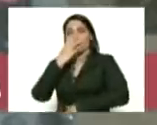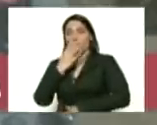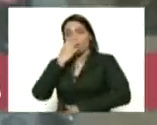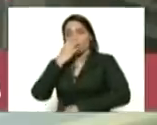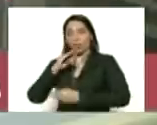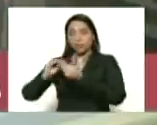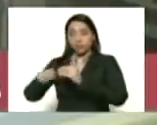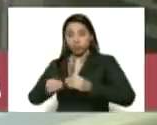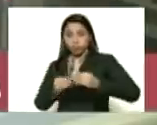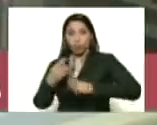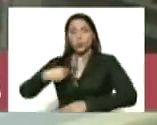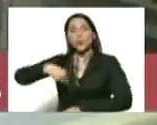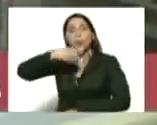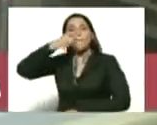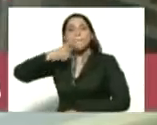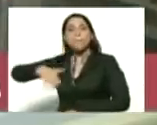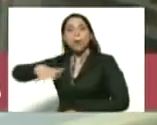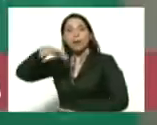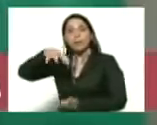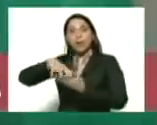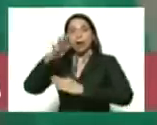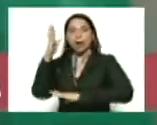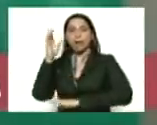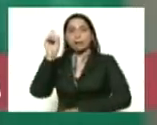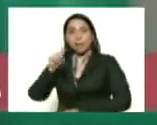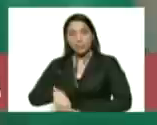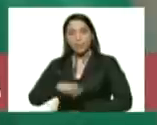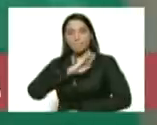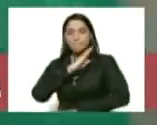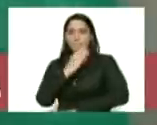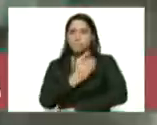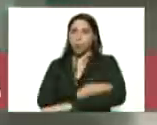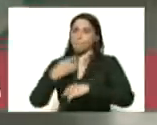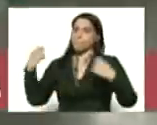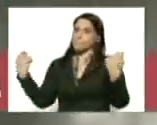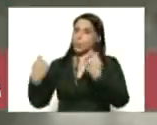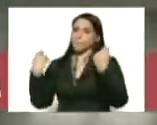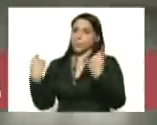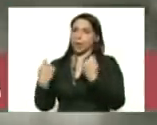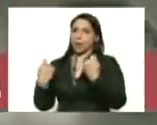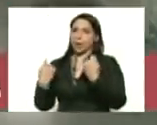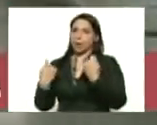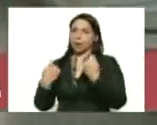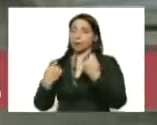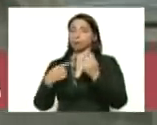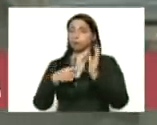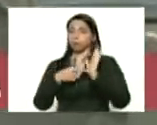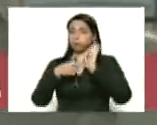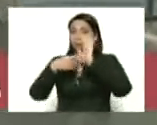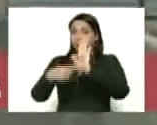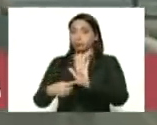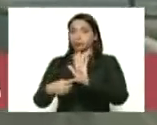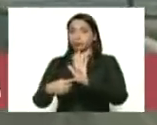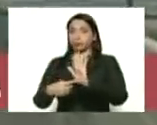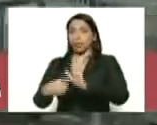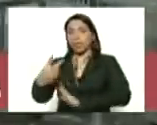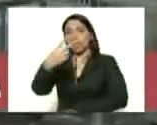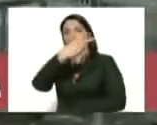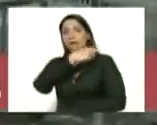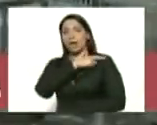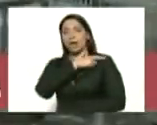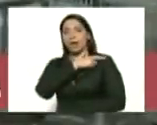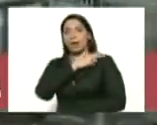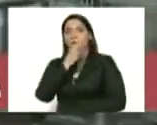nuestro pueblo en el estado Lara y también el poder popular representado con la jefa